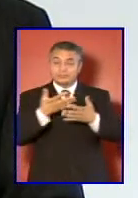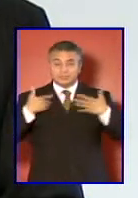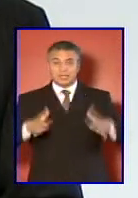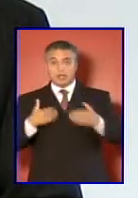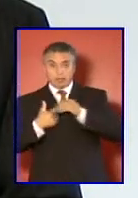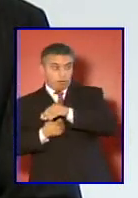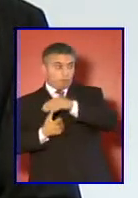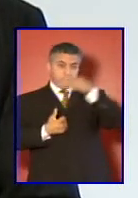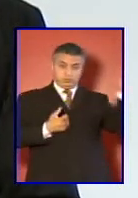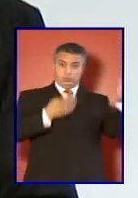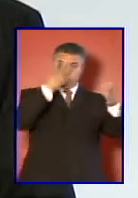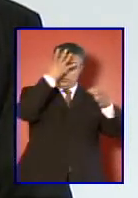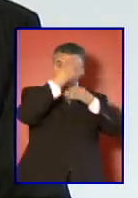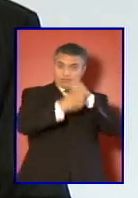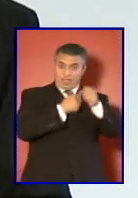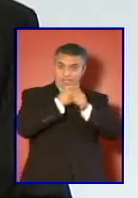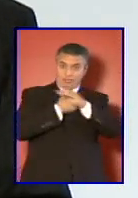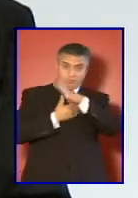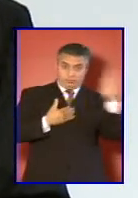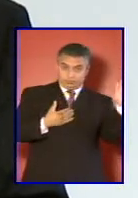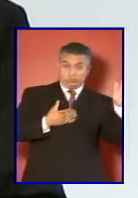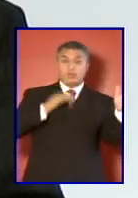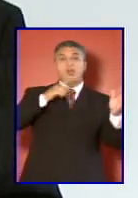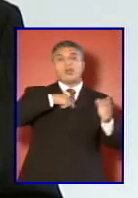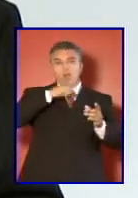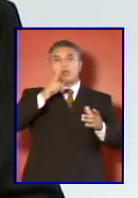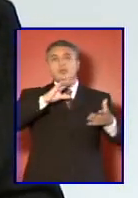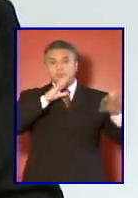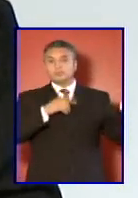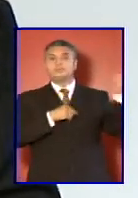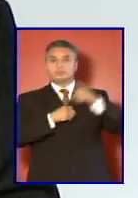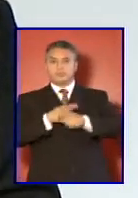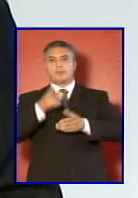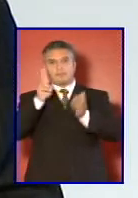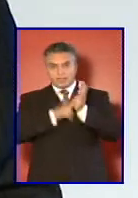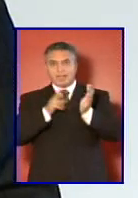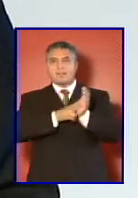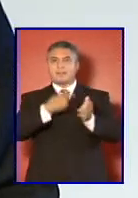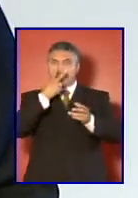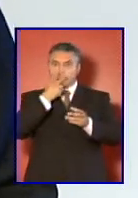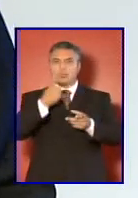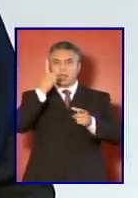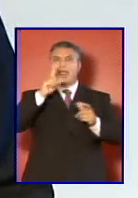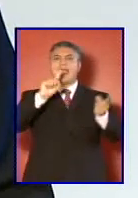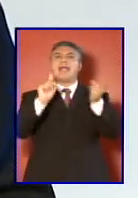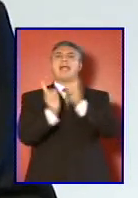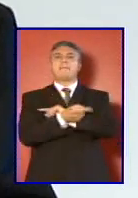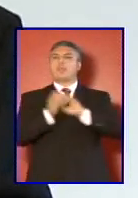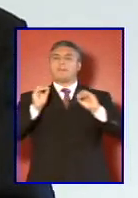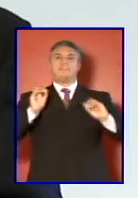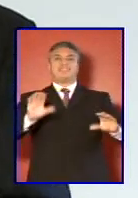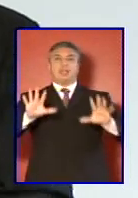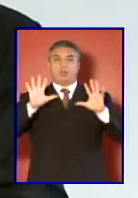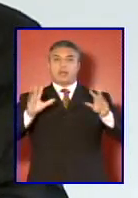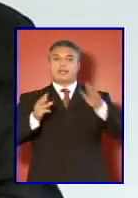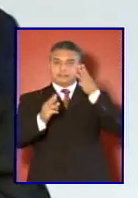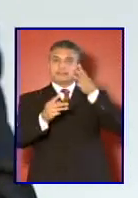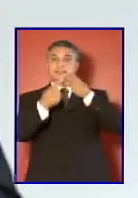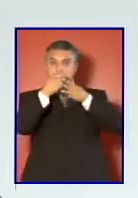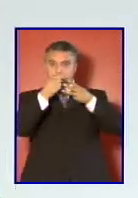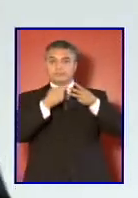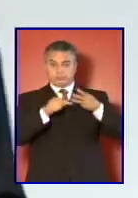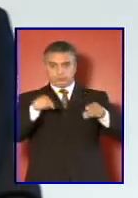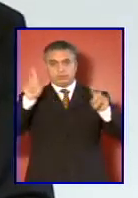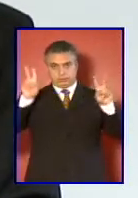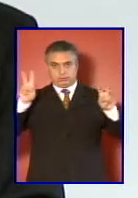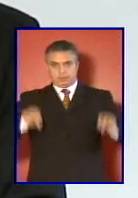4 años del mundo de la defensa verdaderamente he notado un cambio espectacular en las 3 instituciones en esta materia